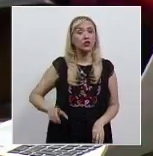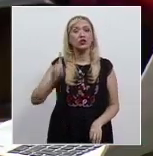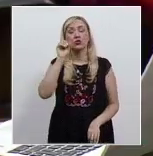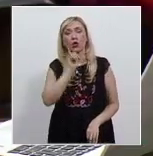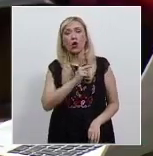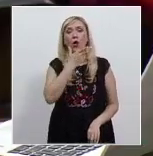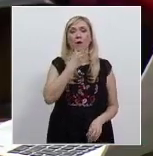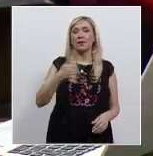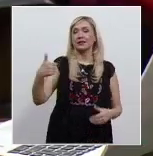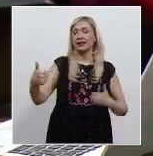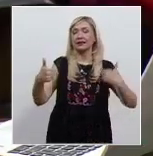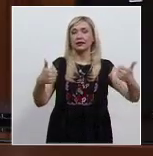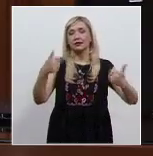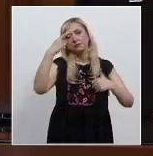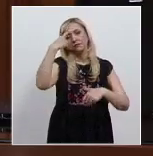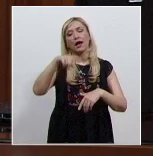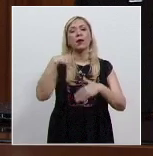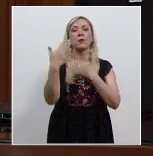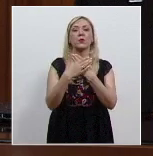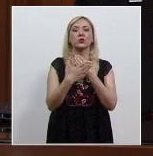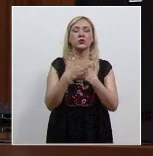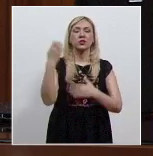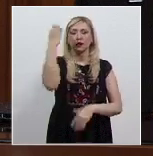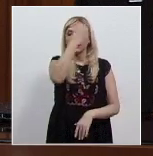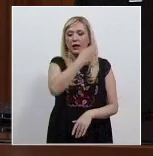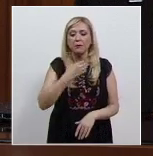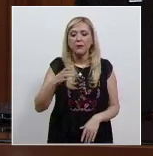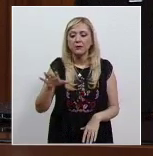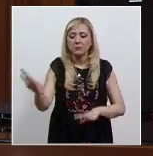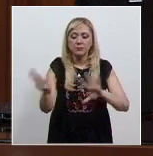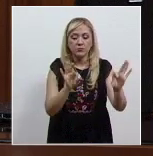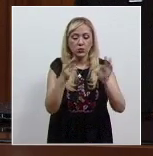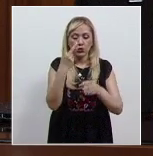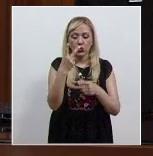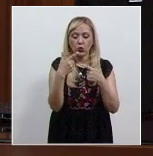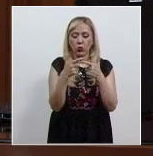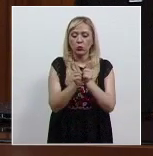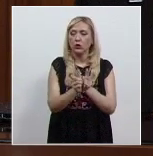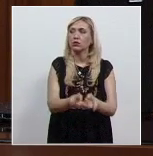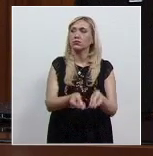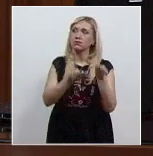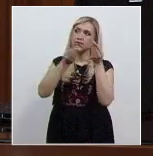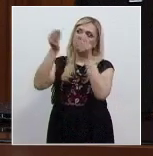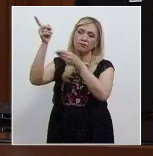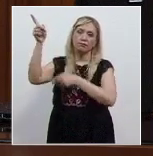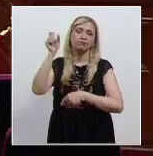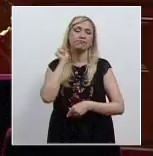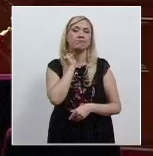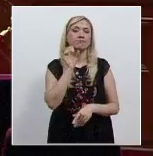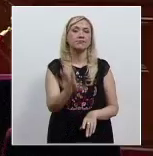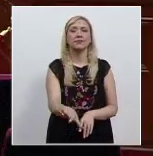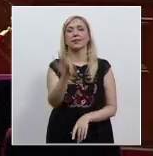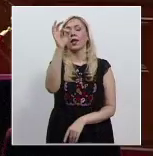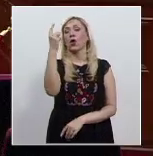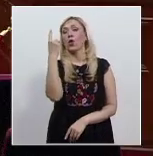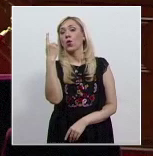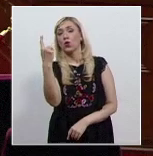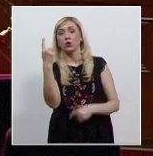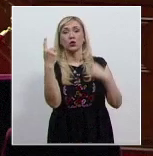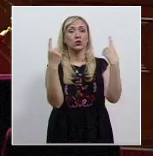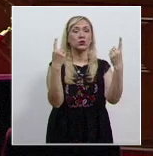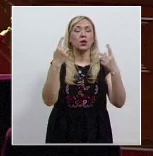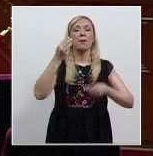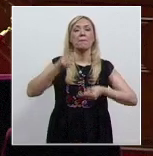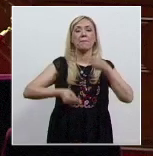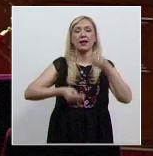que comparecerán ante el Pleno para definir a las dos ternas que enviará al Senado para designar a una magistrada y a un